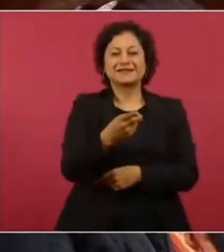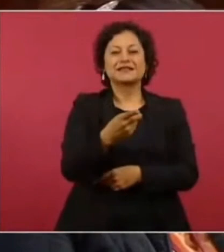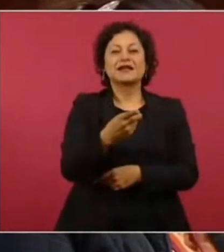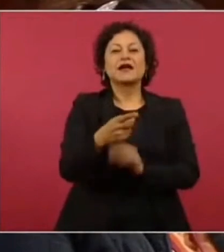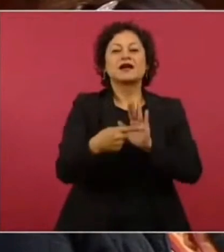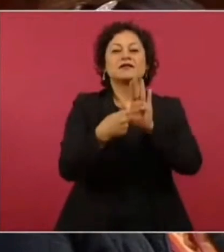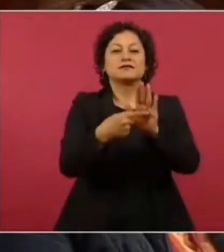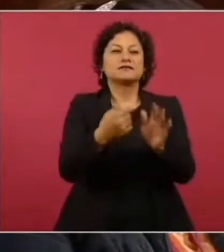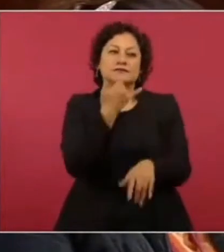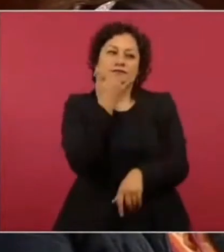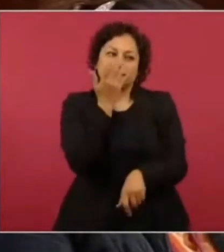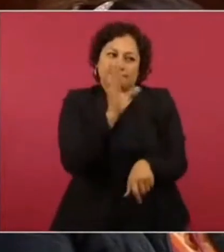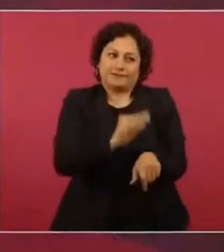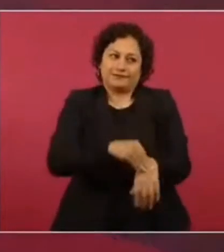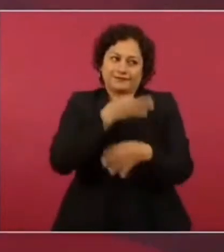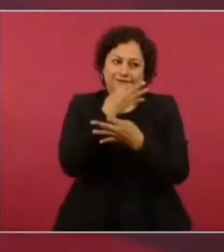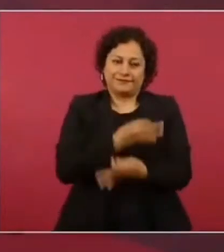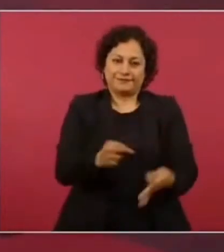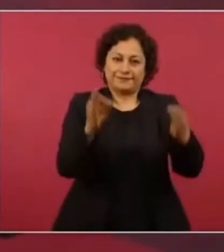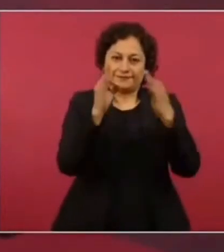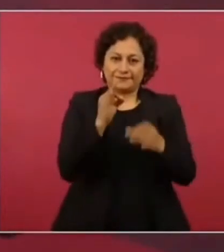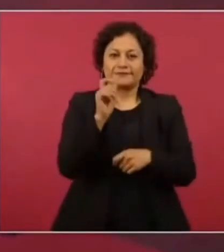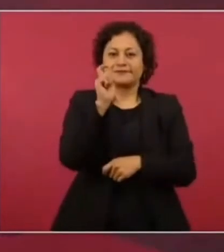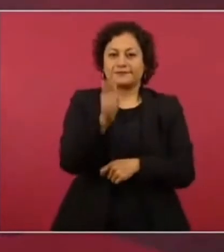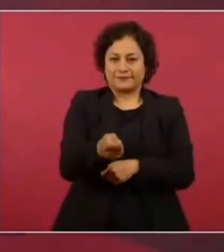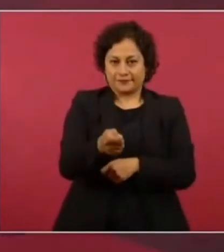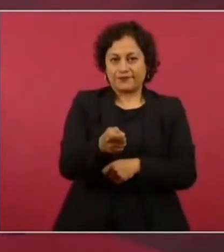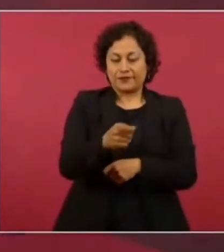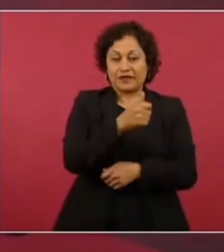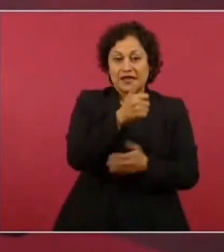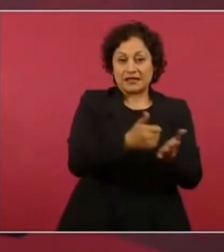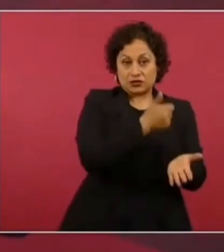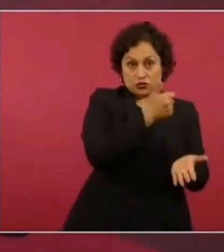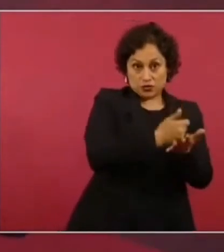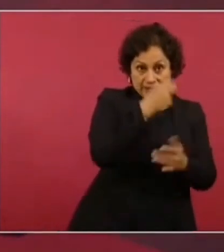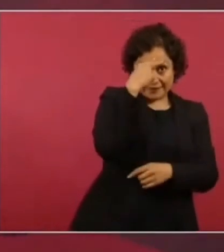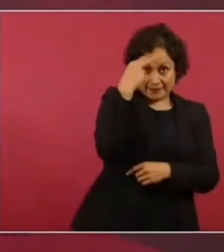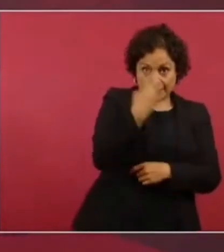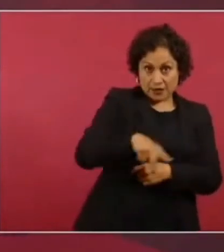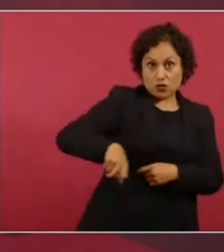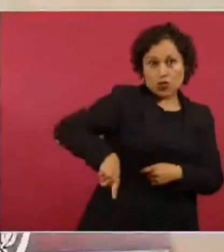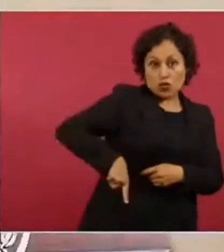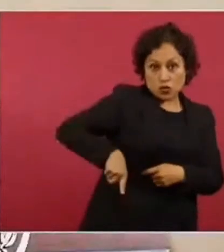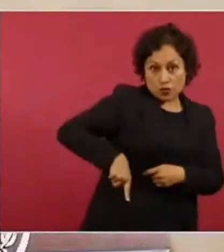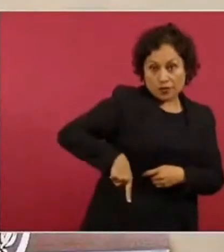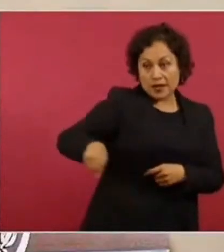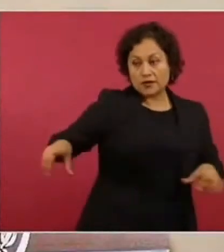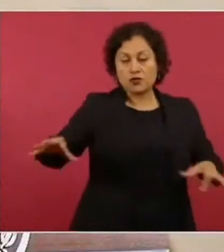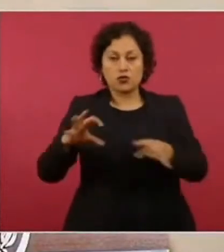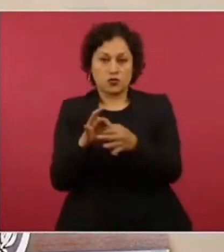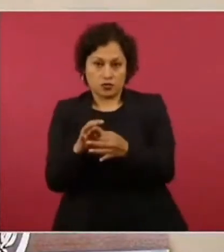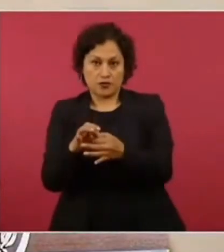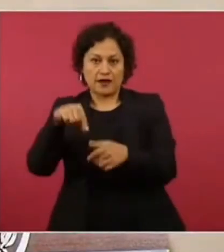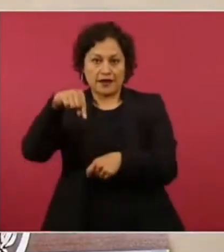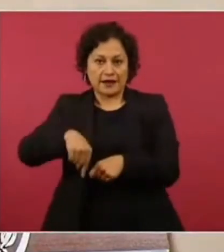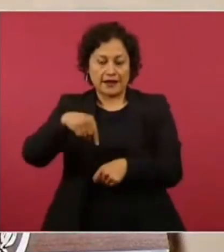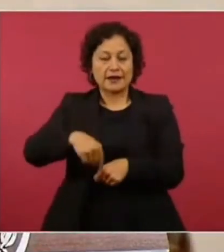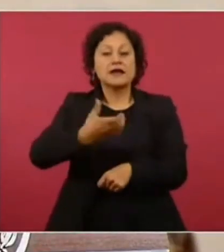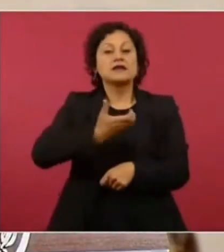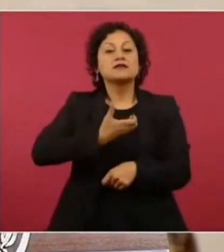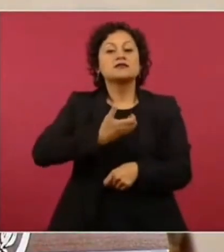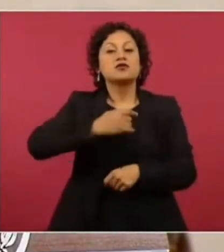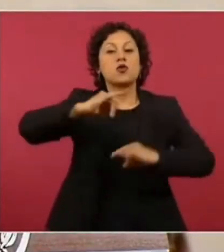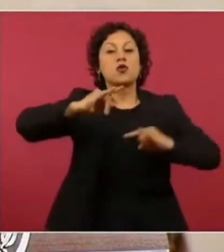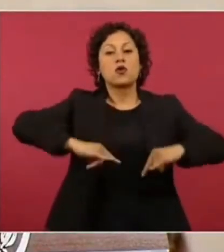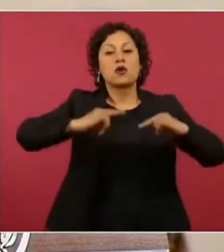presidente, el comercial, para decirles que, de la mano del gobierno de la Ciudad de México, aquí en el Zócalo, a partir del 12 de mayo, durante 10